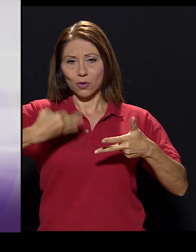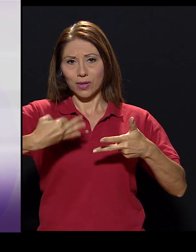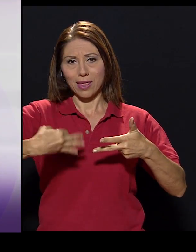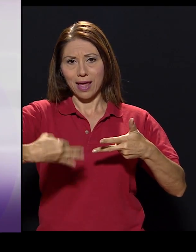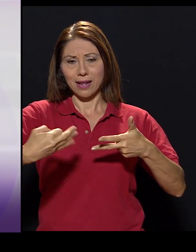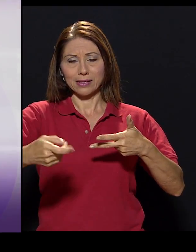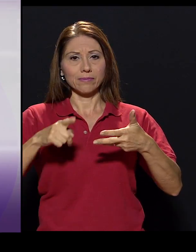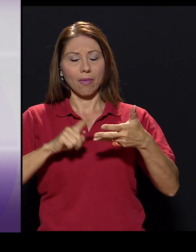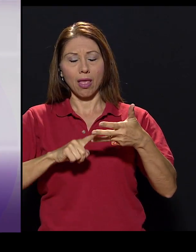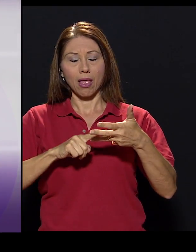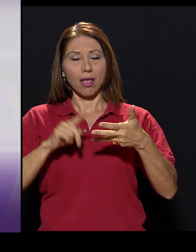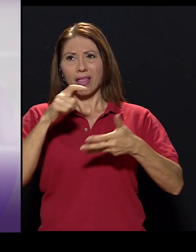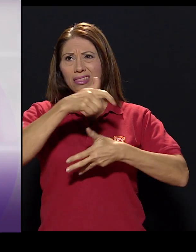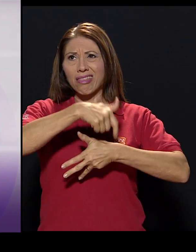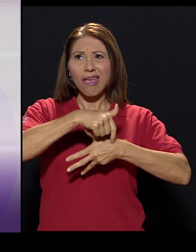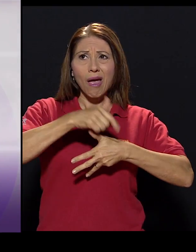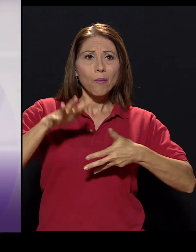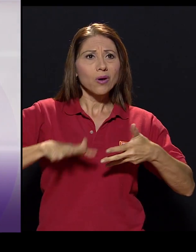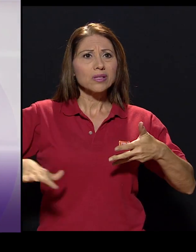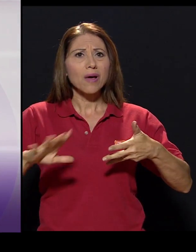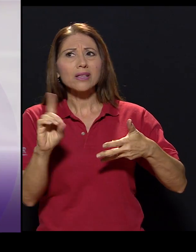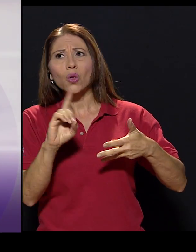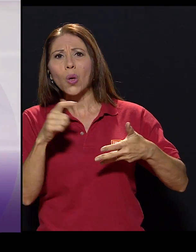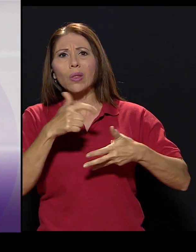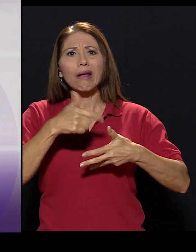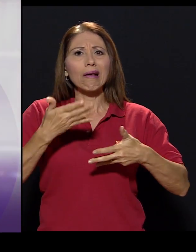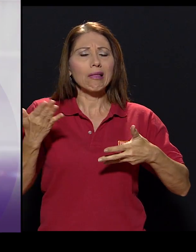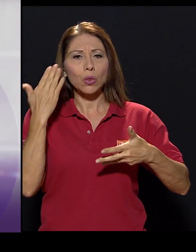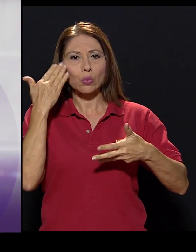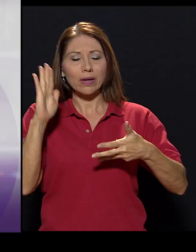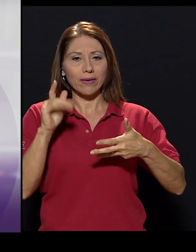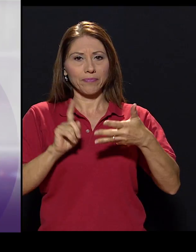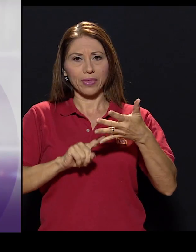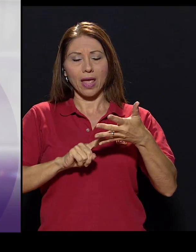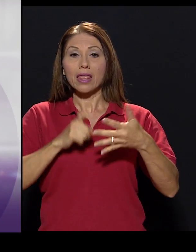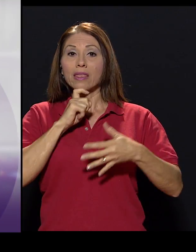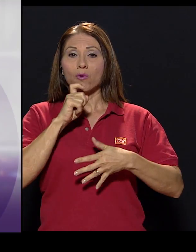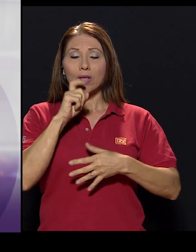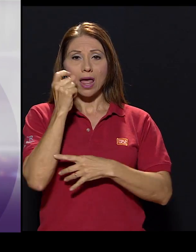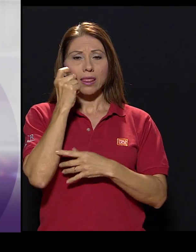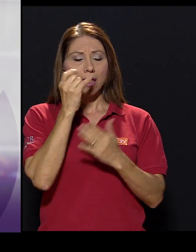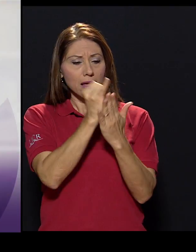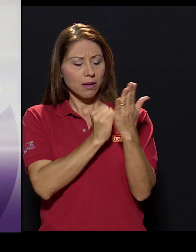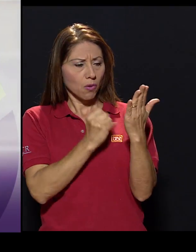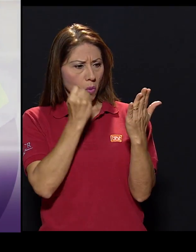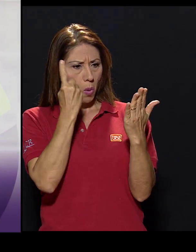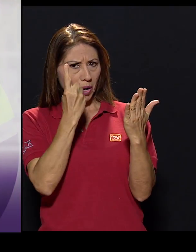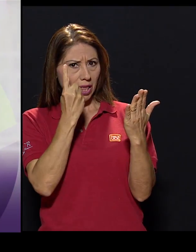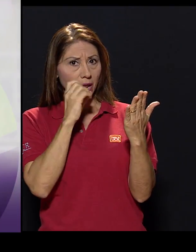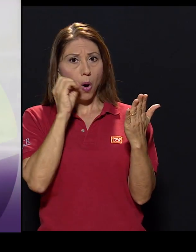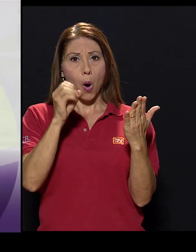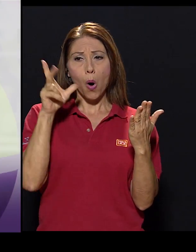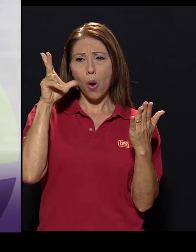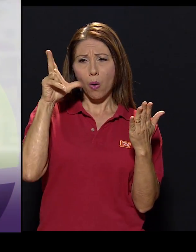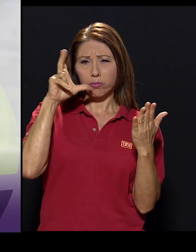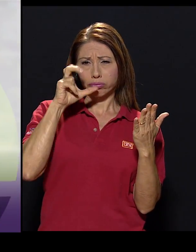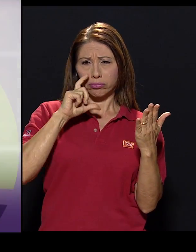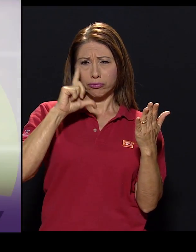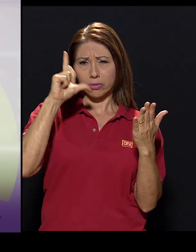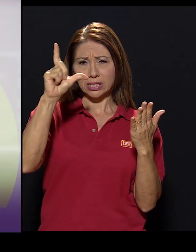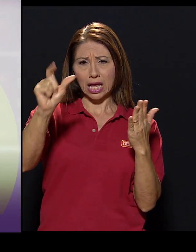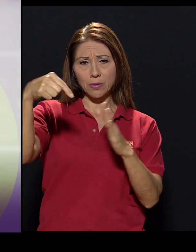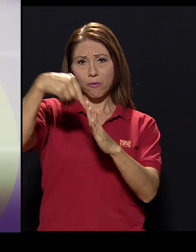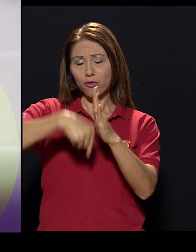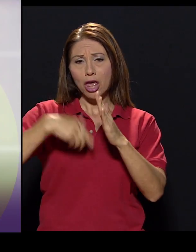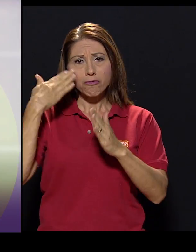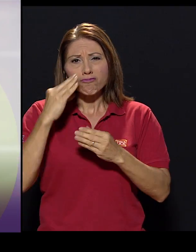Dificultad para realizar tareas cotidianas Desorientación en el tiempo o el espacio Dificultad para comprender imágenes o